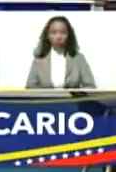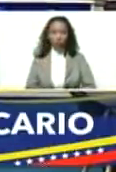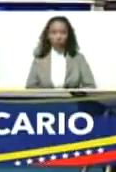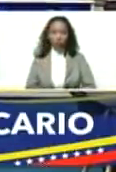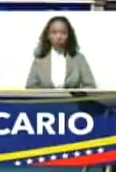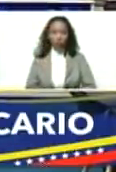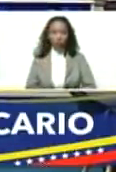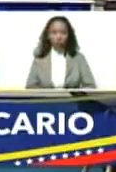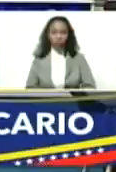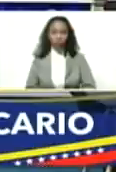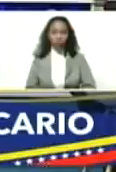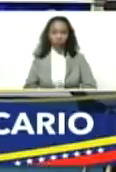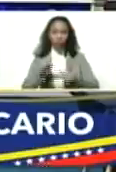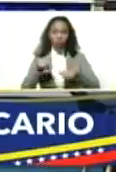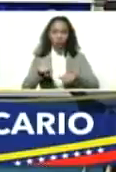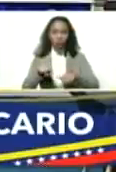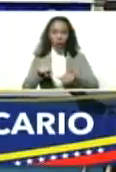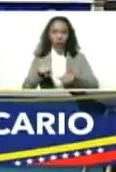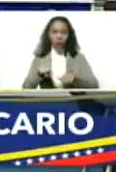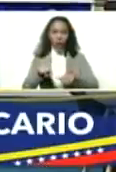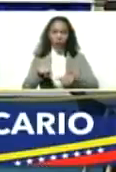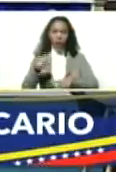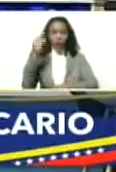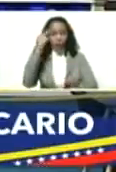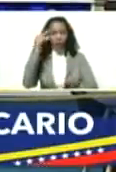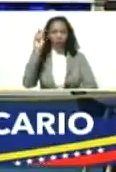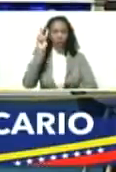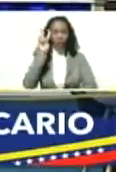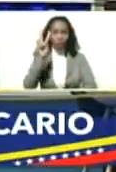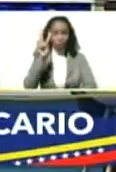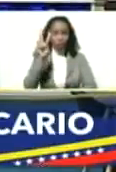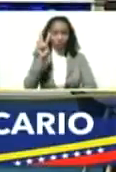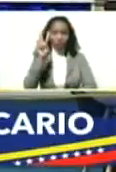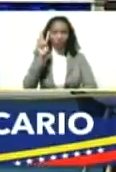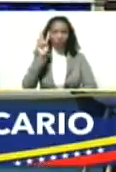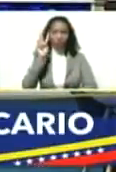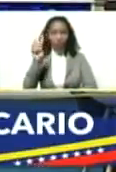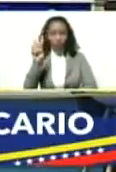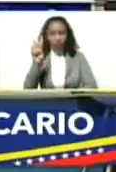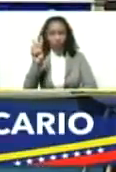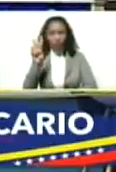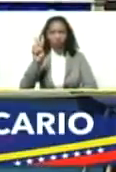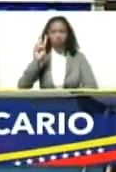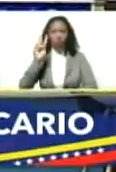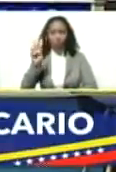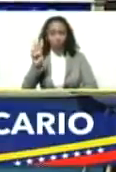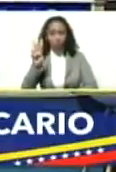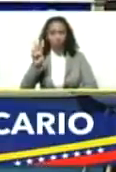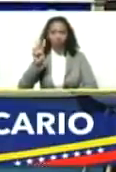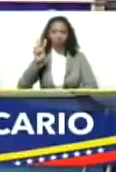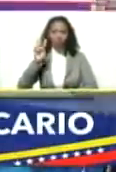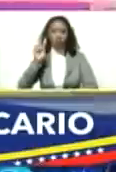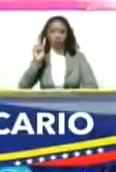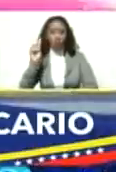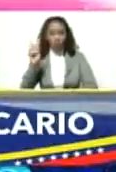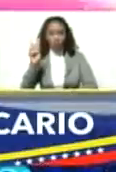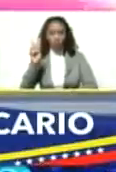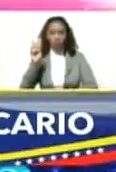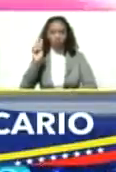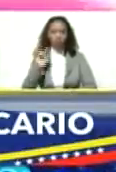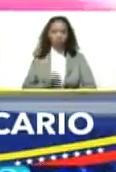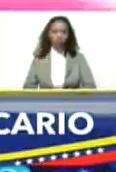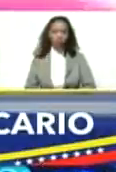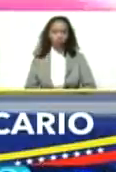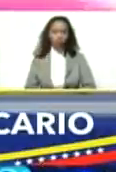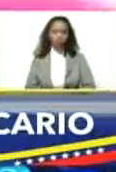Hoy es 2, 2, 2, 2, 2, 2.